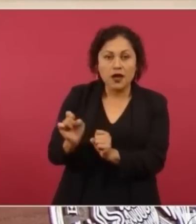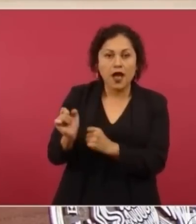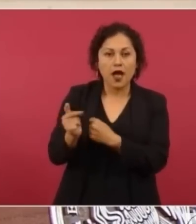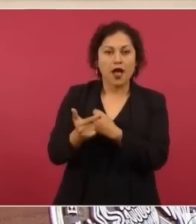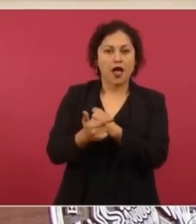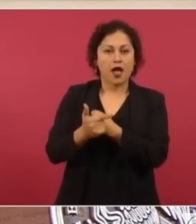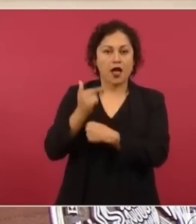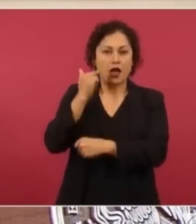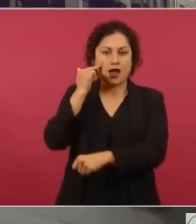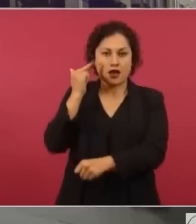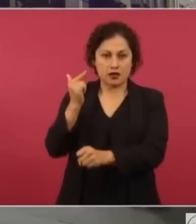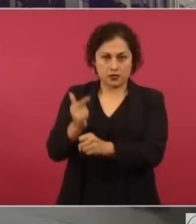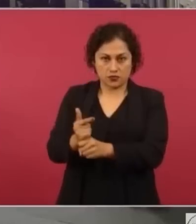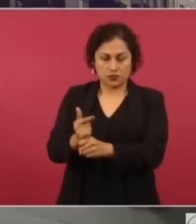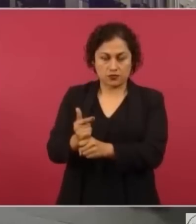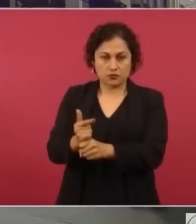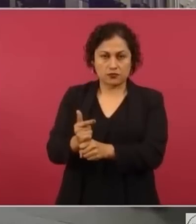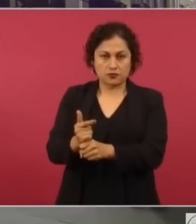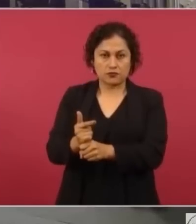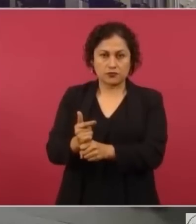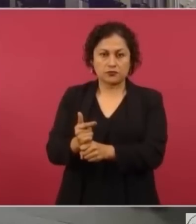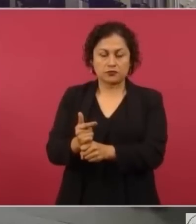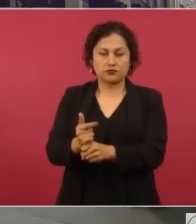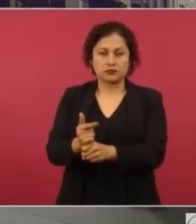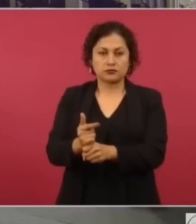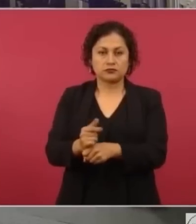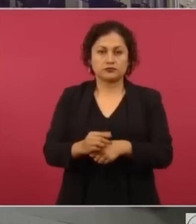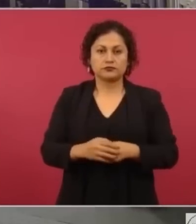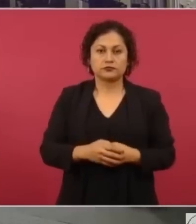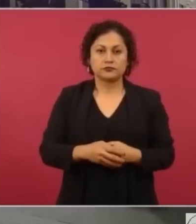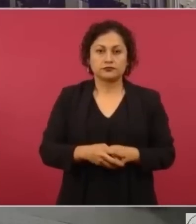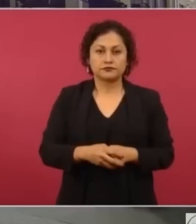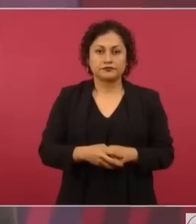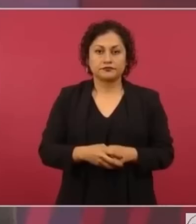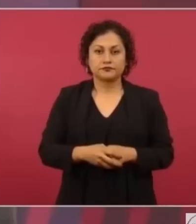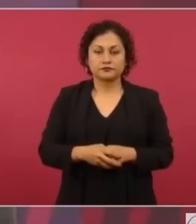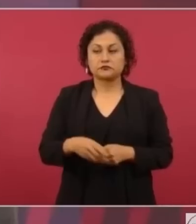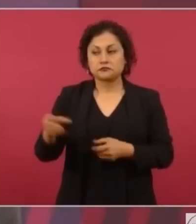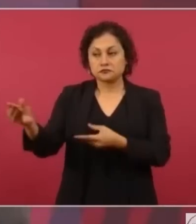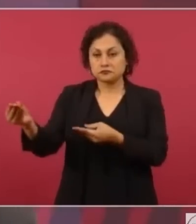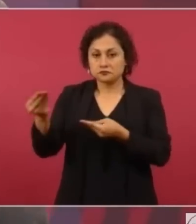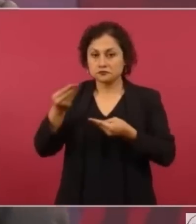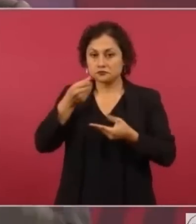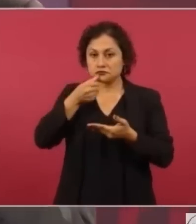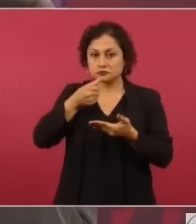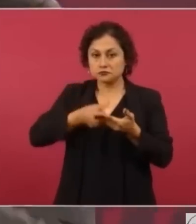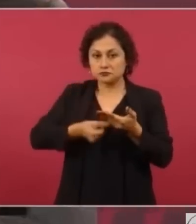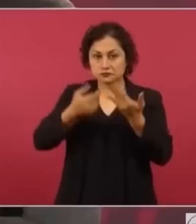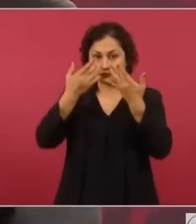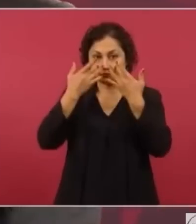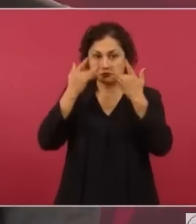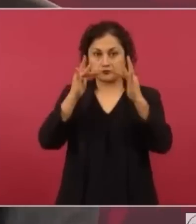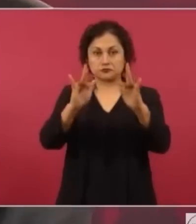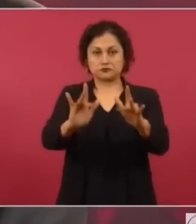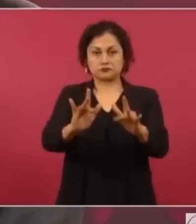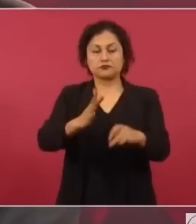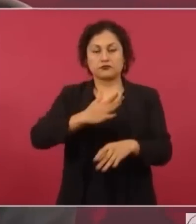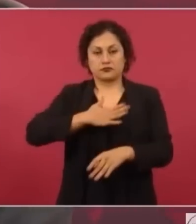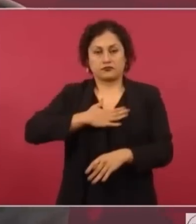y me entregó la renuncia y a mí me correspondía